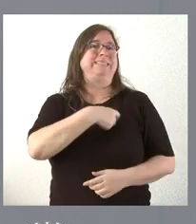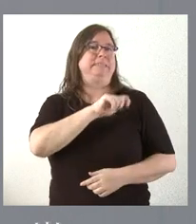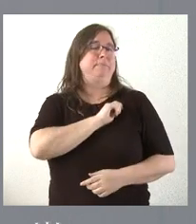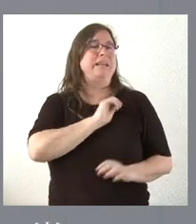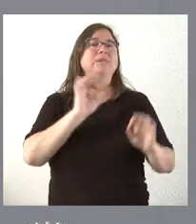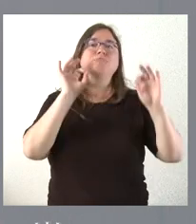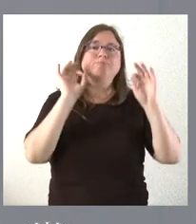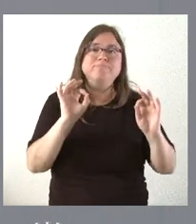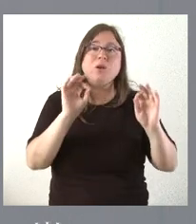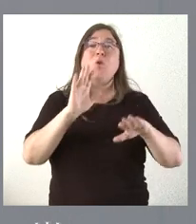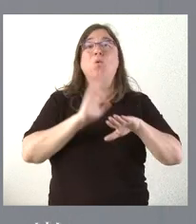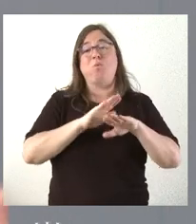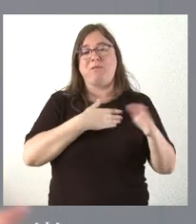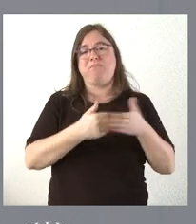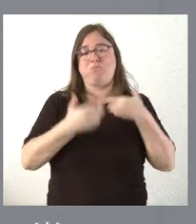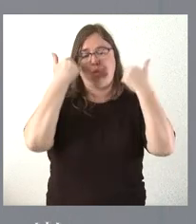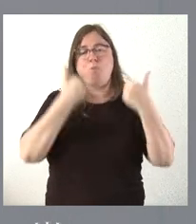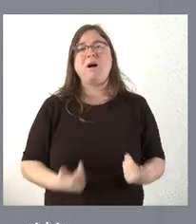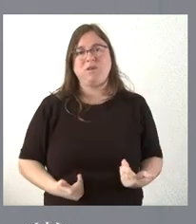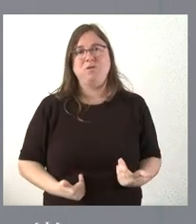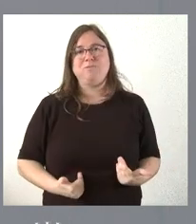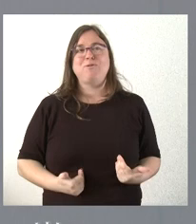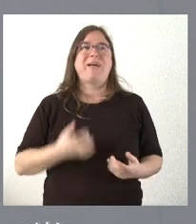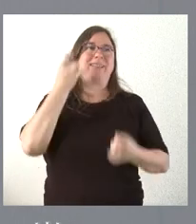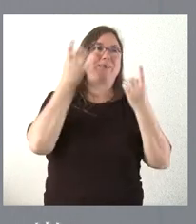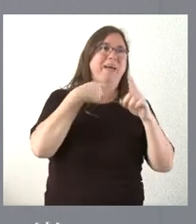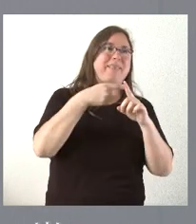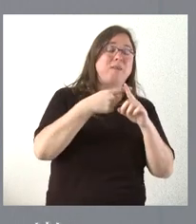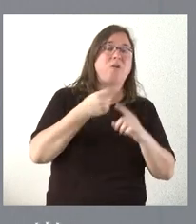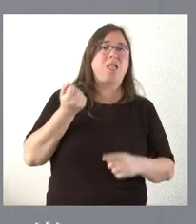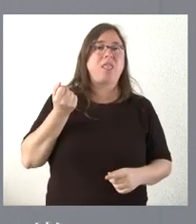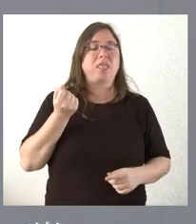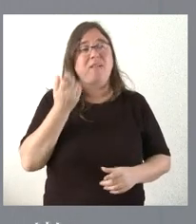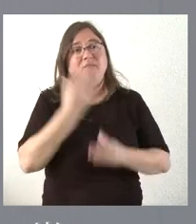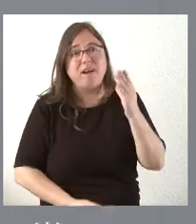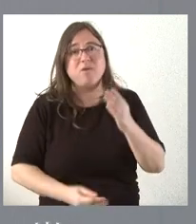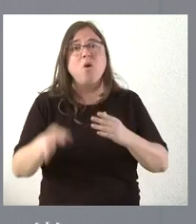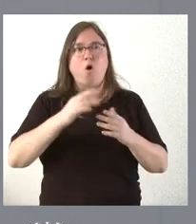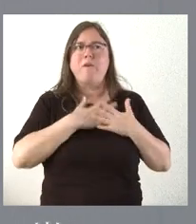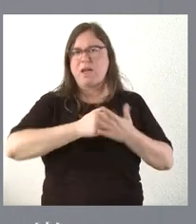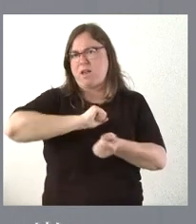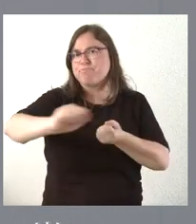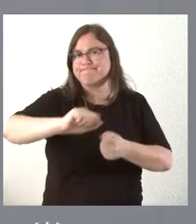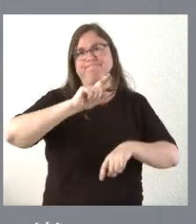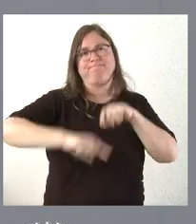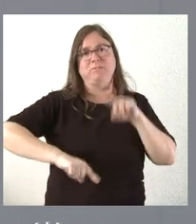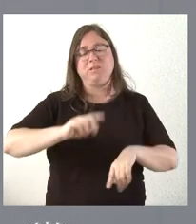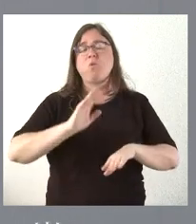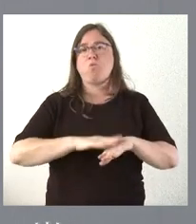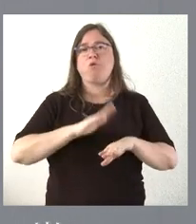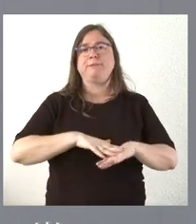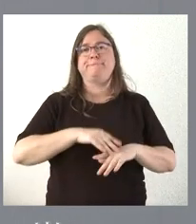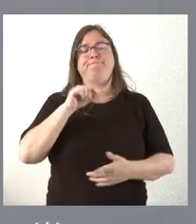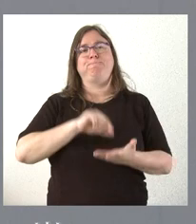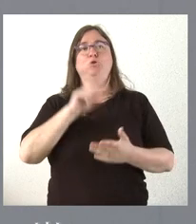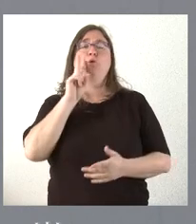consecuencia de la mano del ser humano, de la actividad humana, bien sea por diligencia o bien sea por voluntariedad. Y, de ese punto de vista, creo